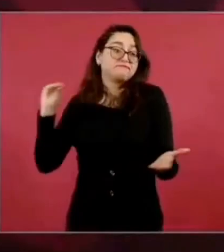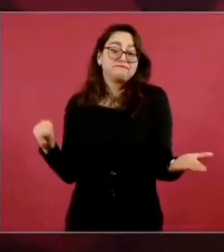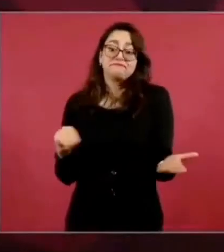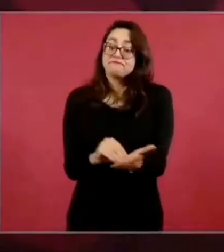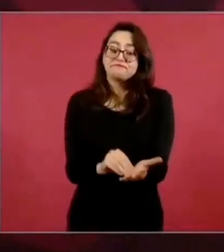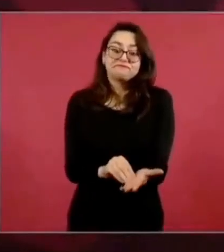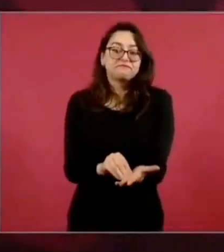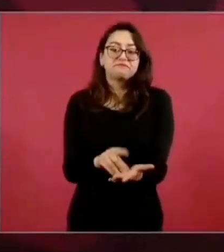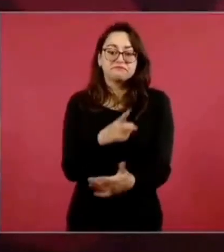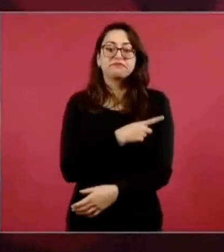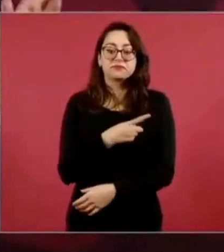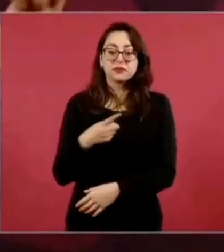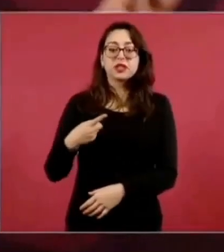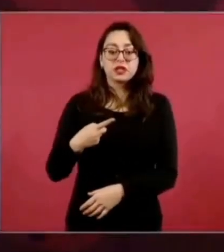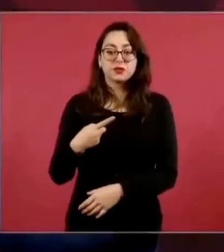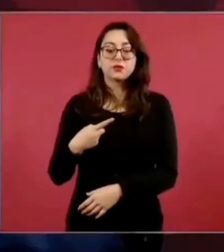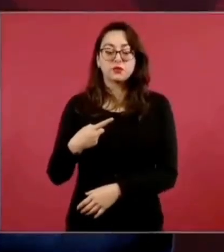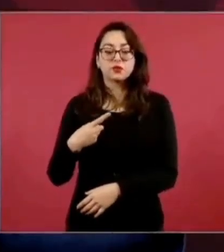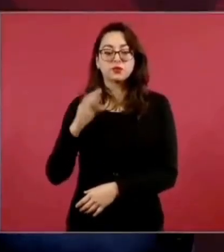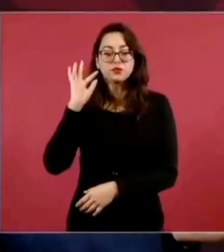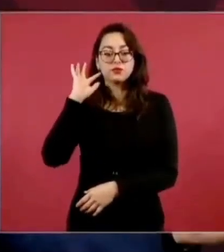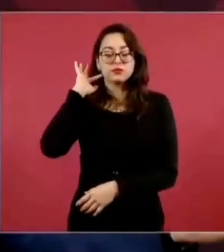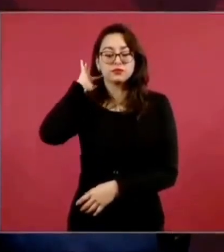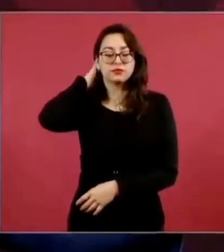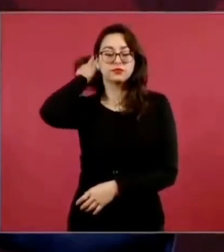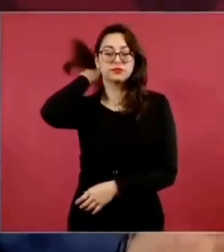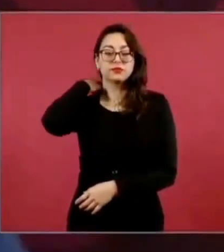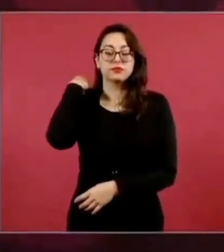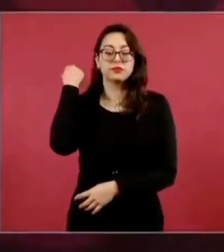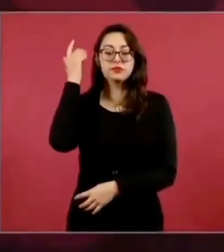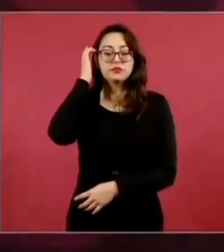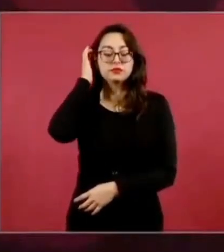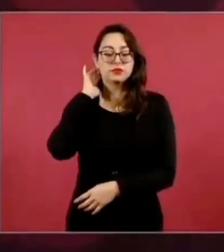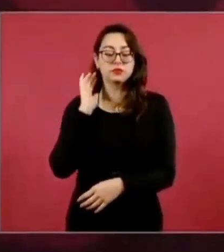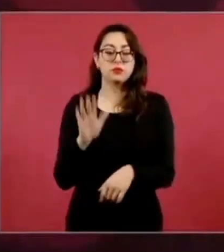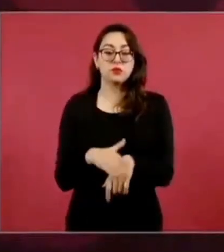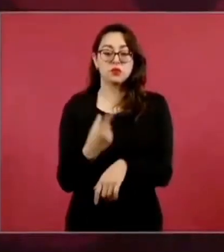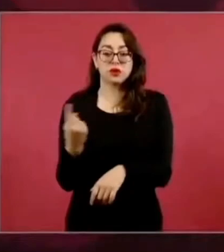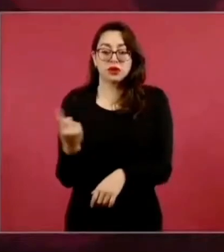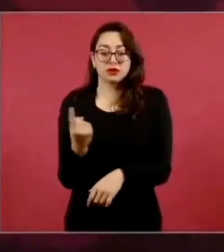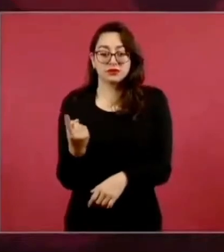porque si no imagínense